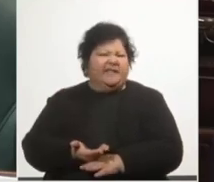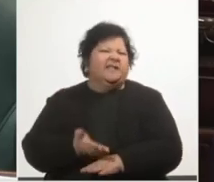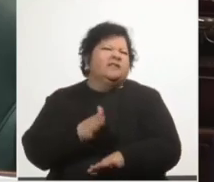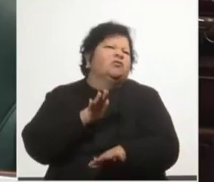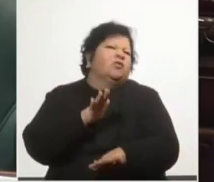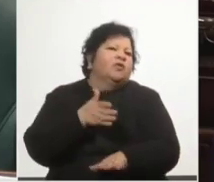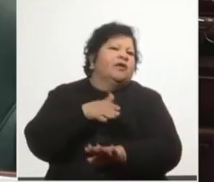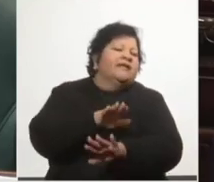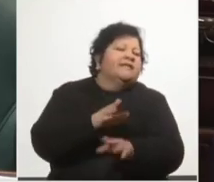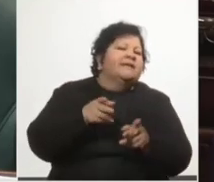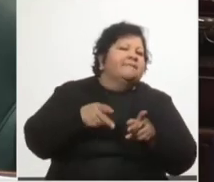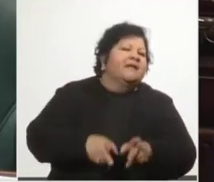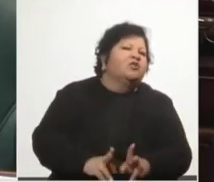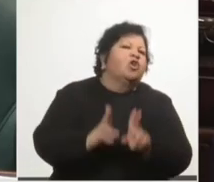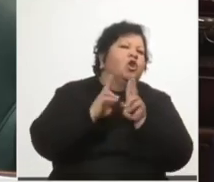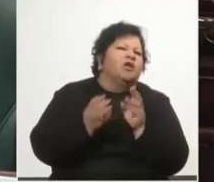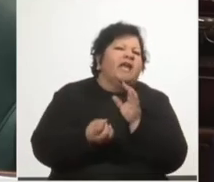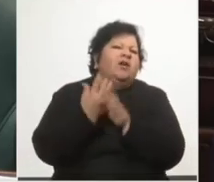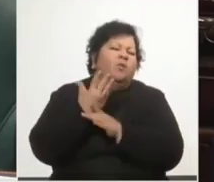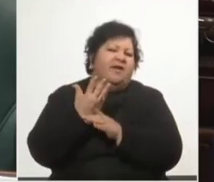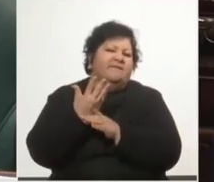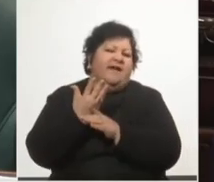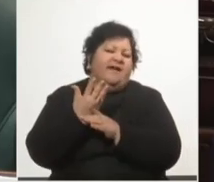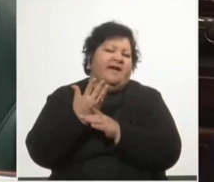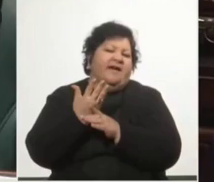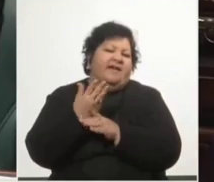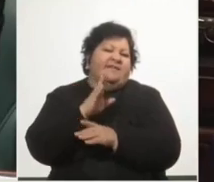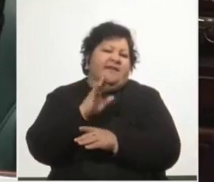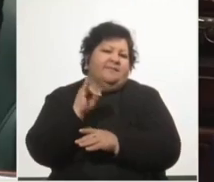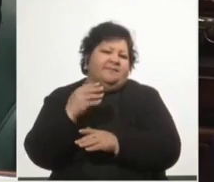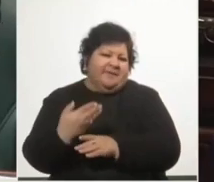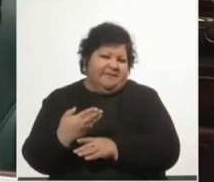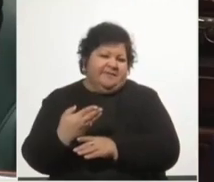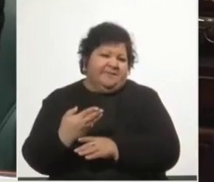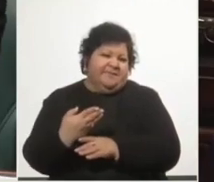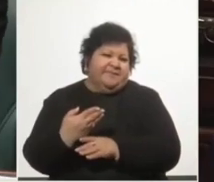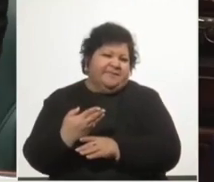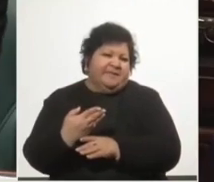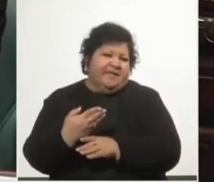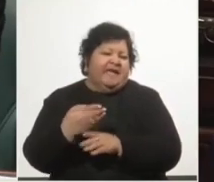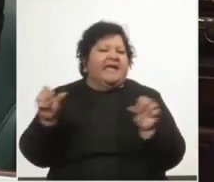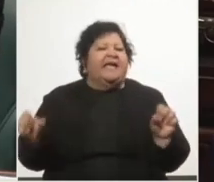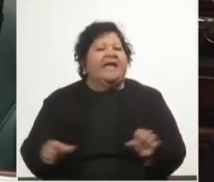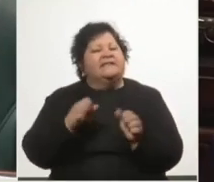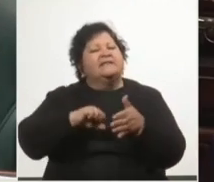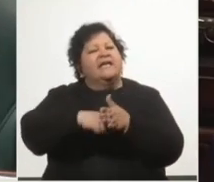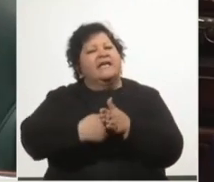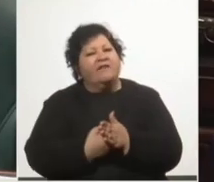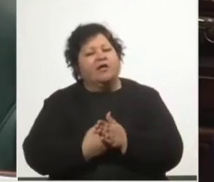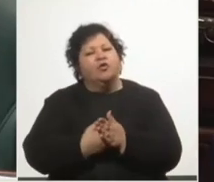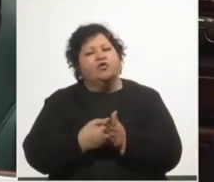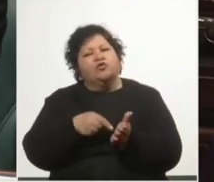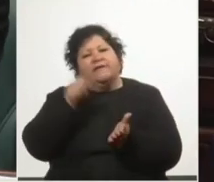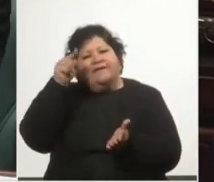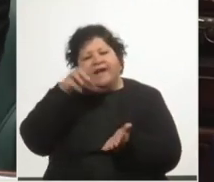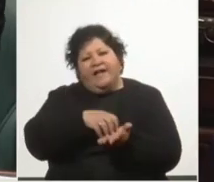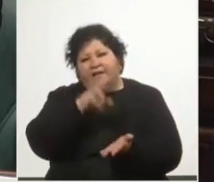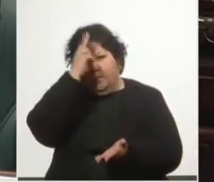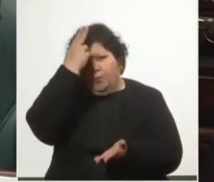metodología de medición del PIB aplicada recientemente por el Banco Central del Uruguay. Esto realmente es sorprendente, señor